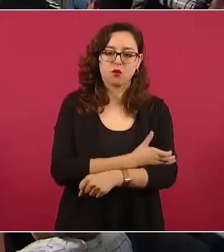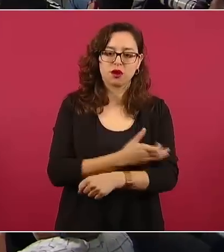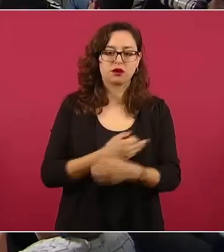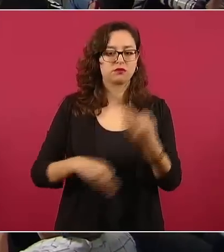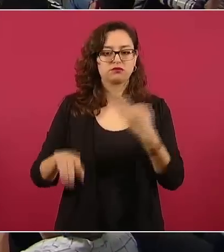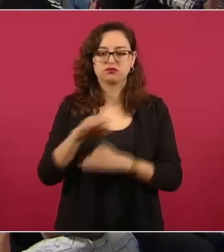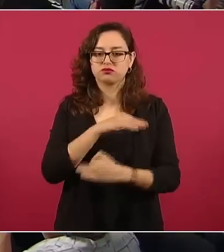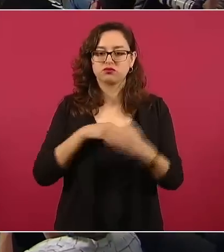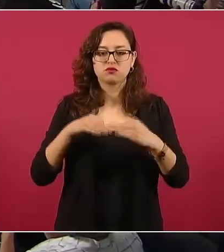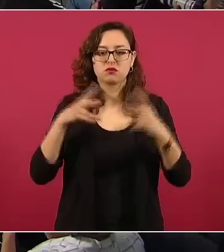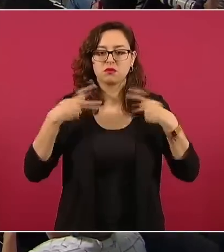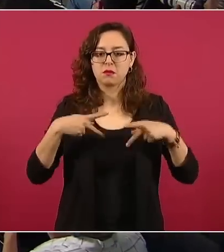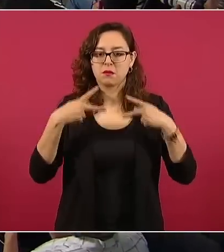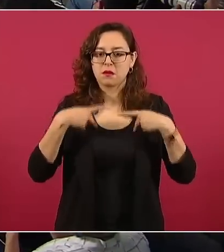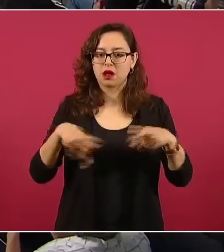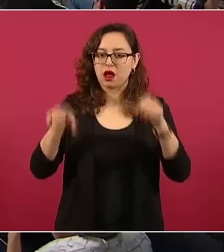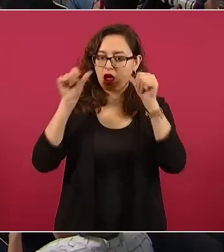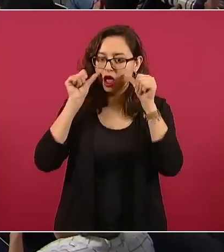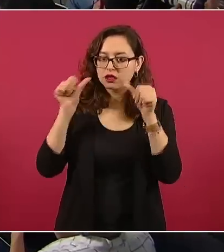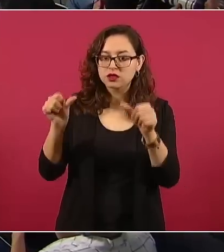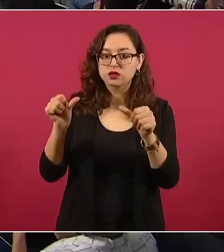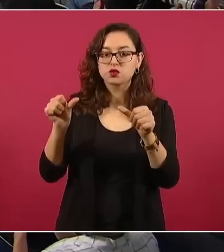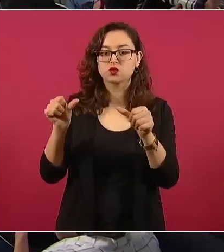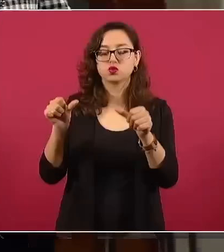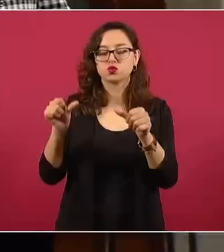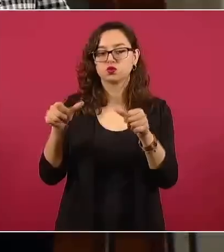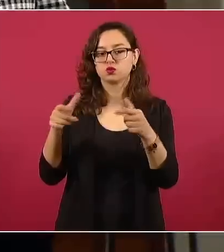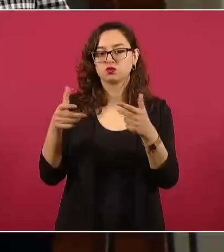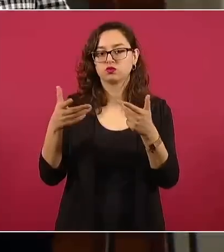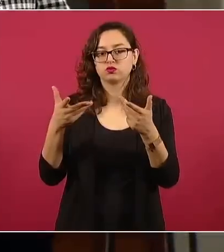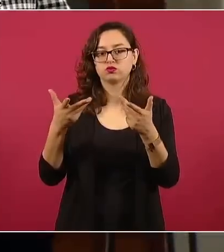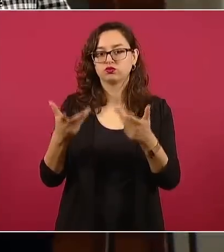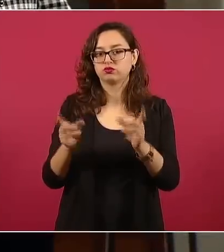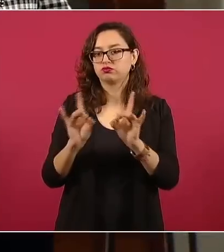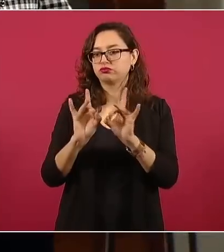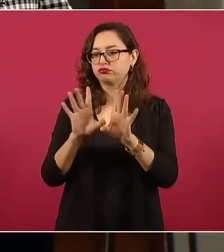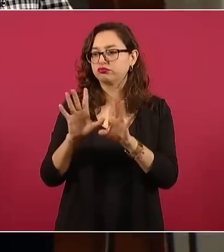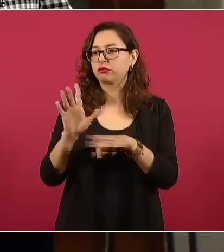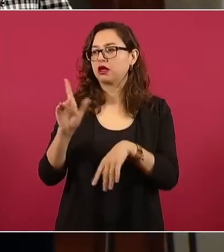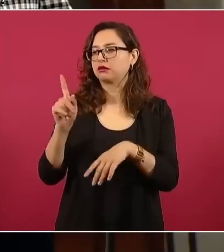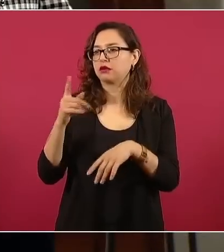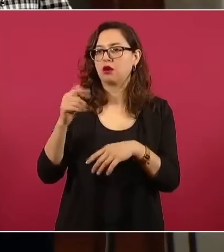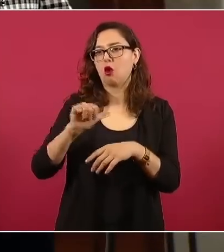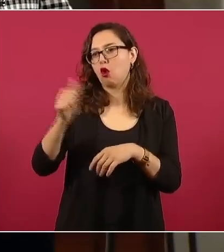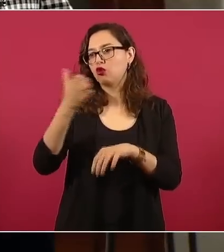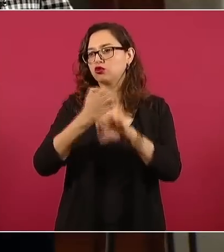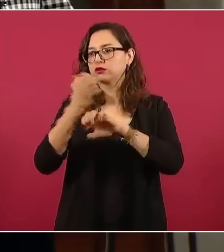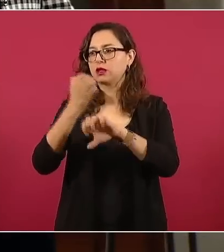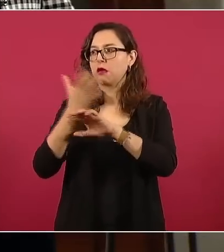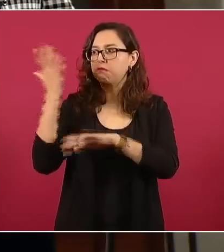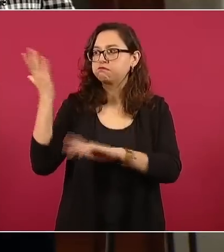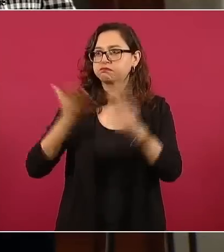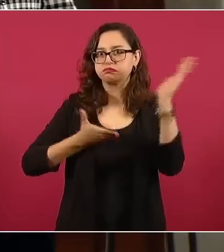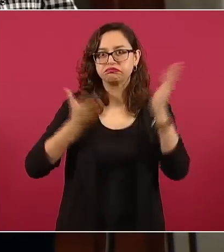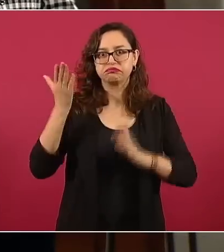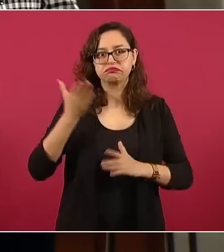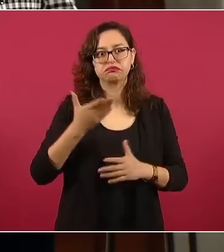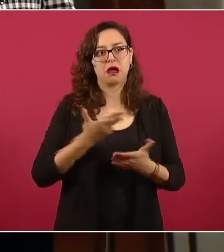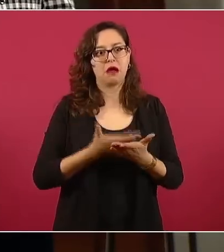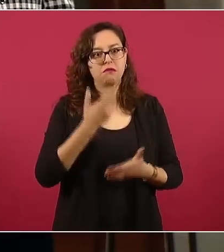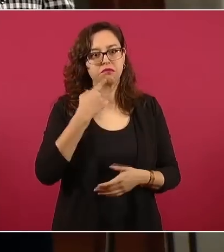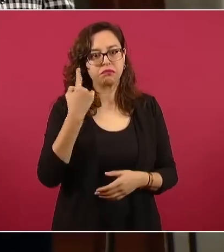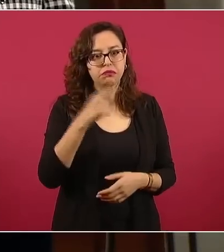vienen de los estados del país a plantearnos sus